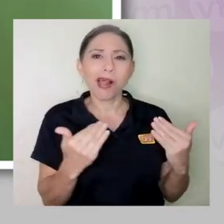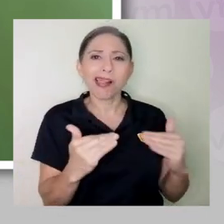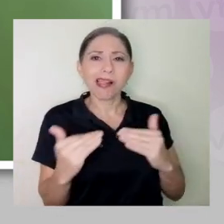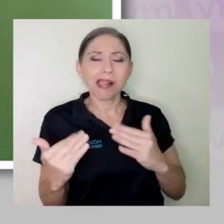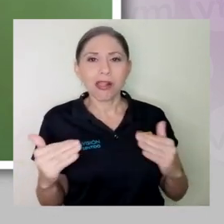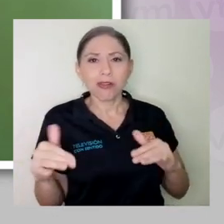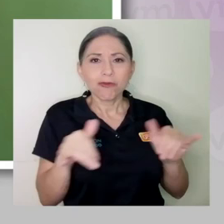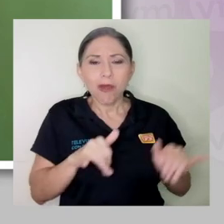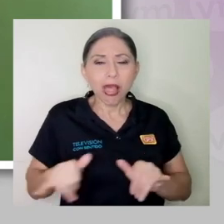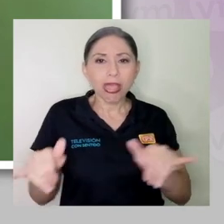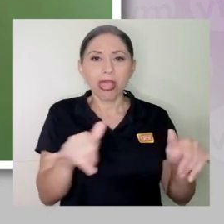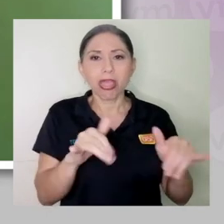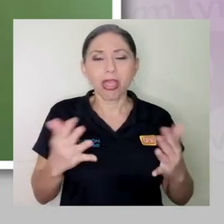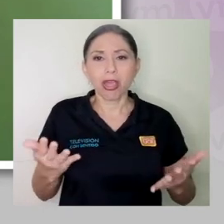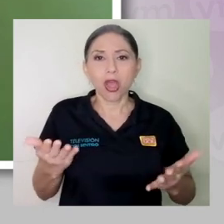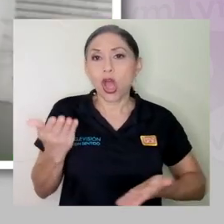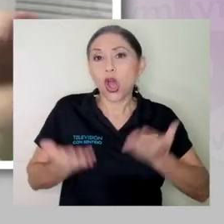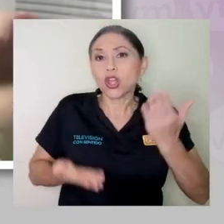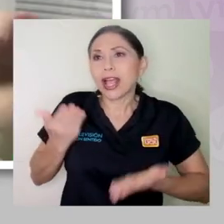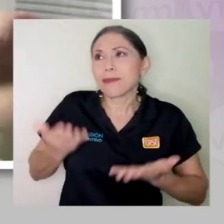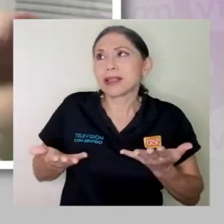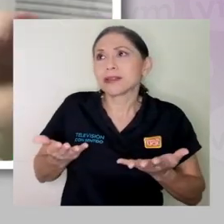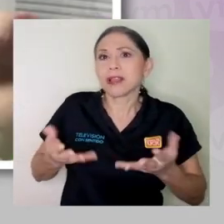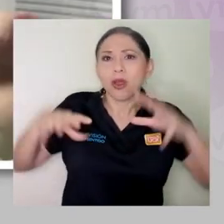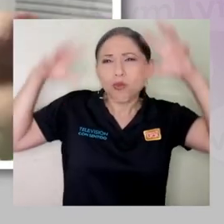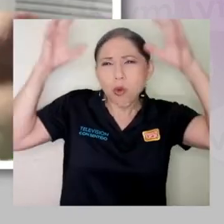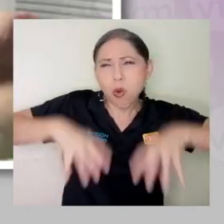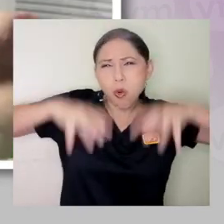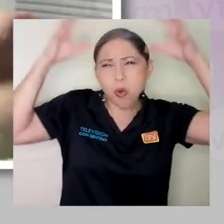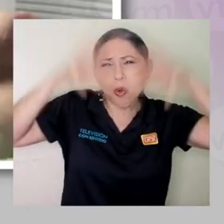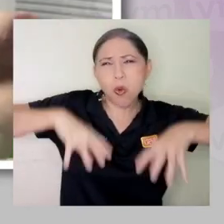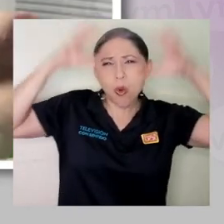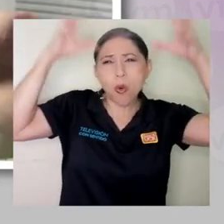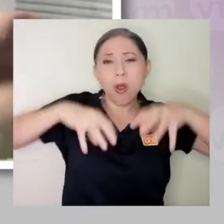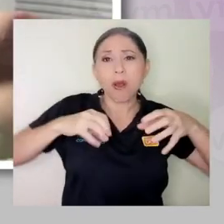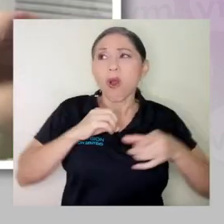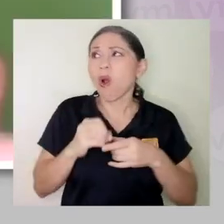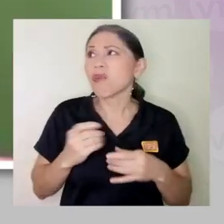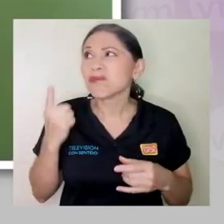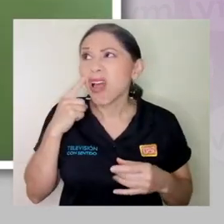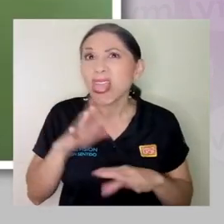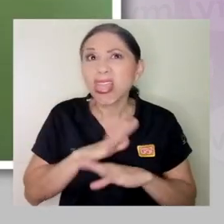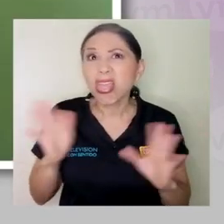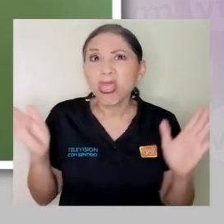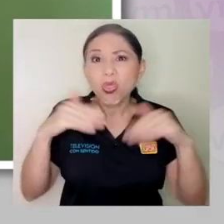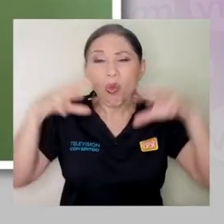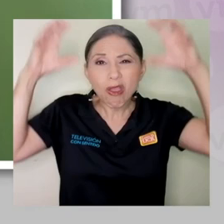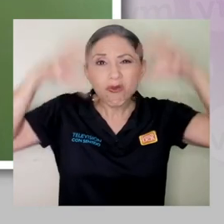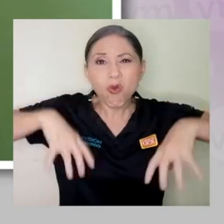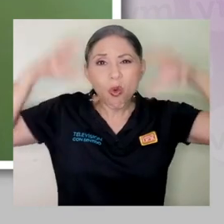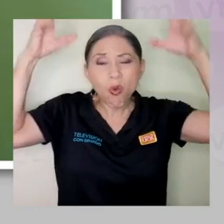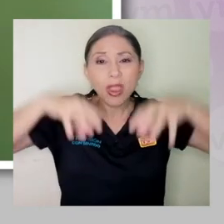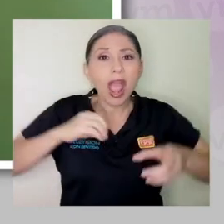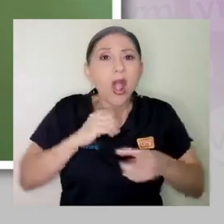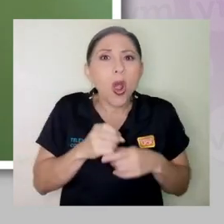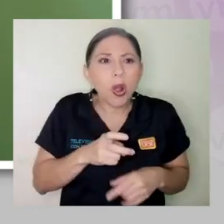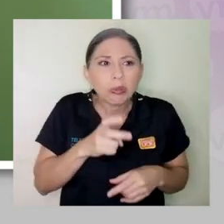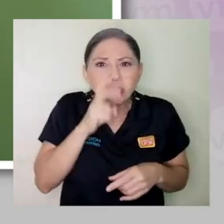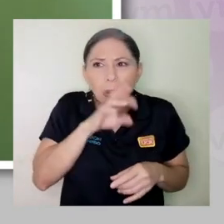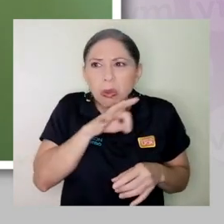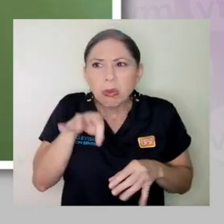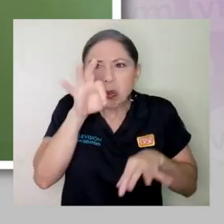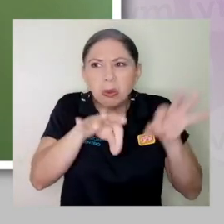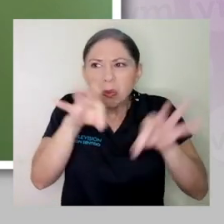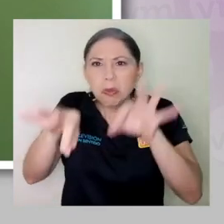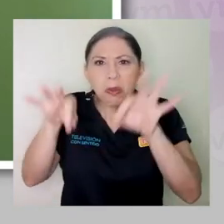Pérdidas por, puede ser, por mucha lluvia, poca lluvia, por plagas, por